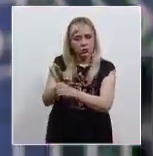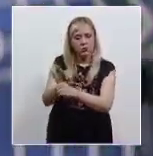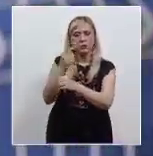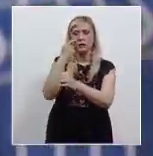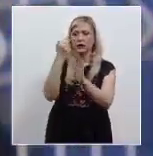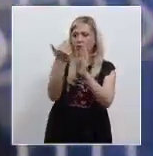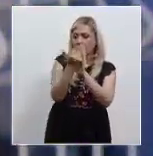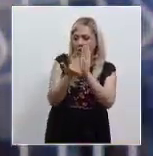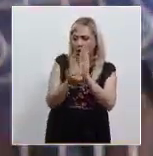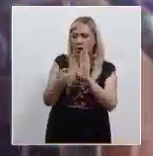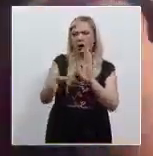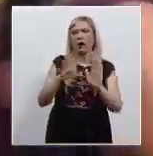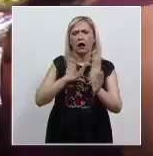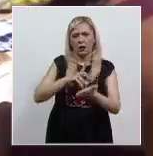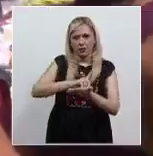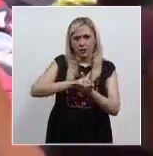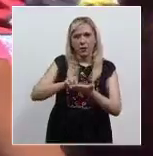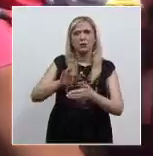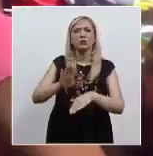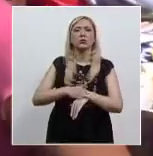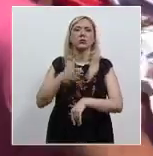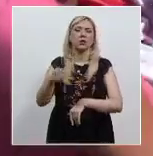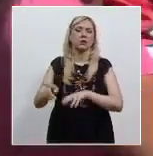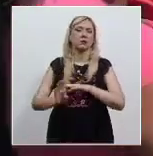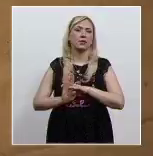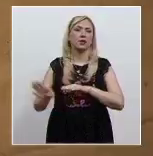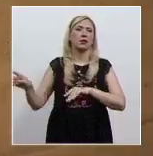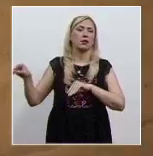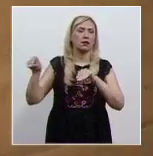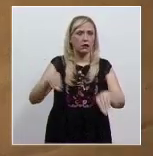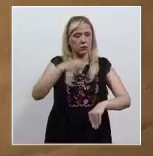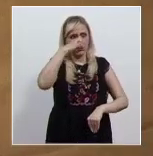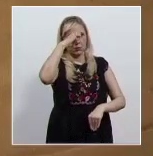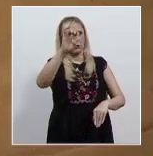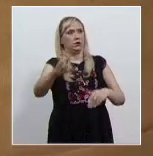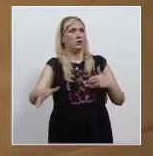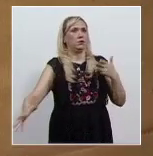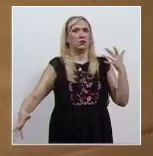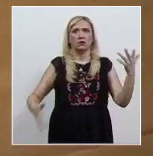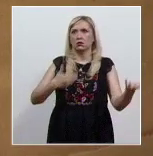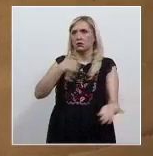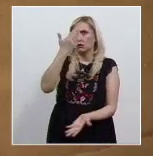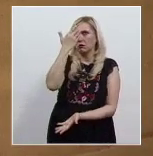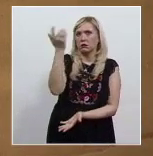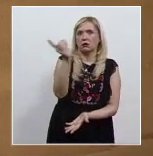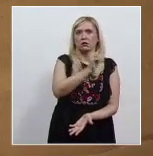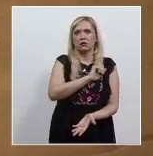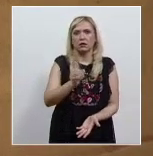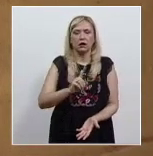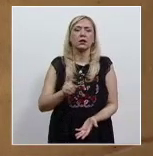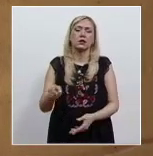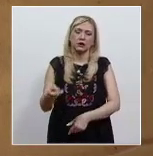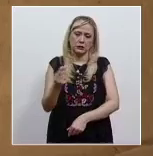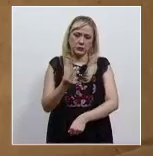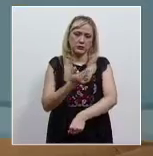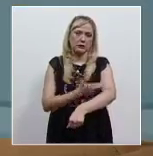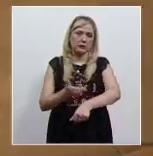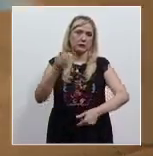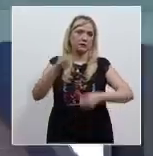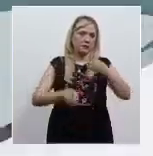que nivelen su situación de desventaja, particularmente en el ejercicio de su derecho al debido proceso.